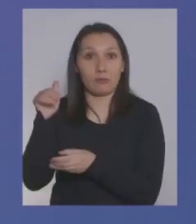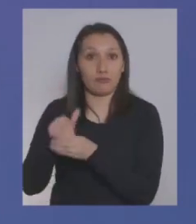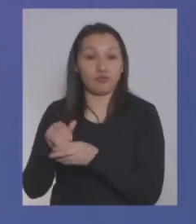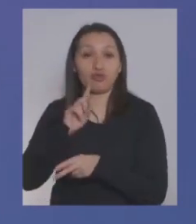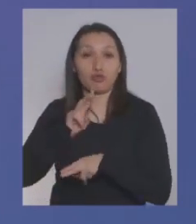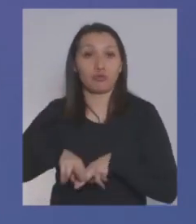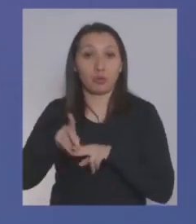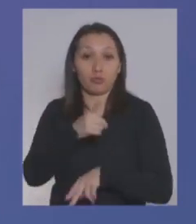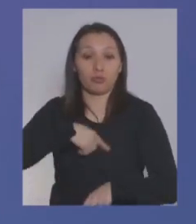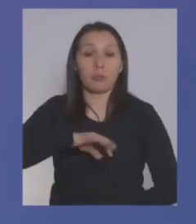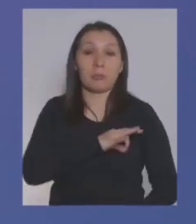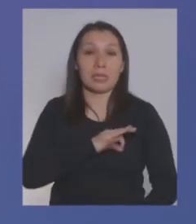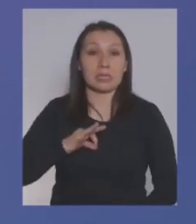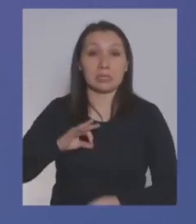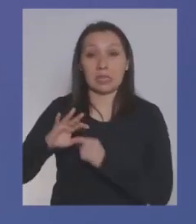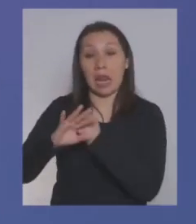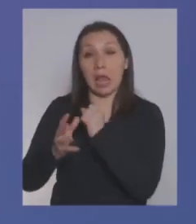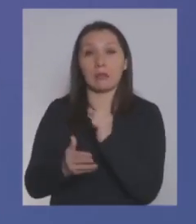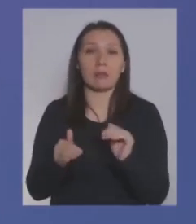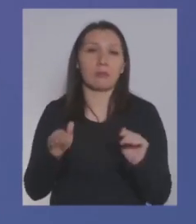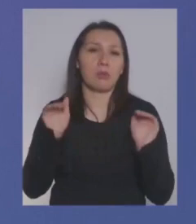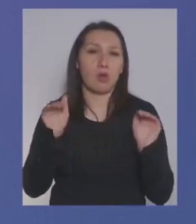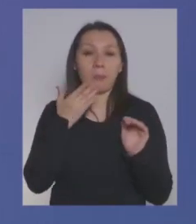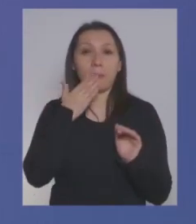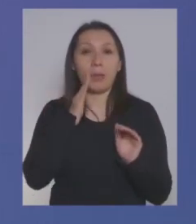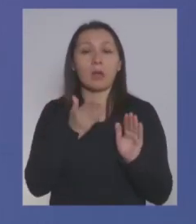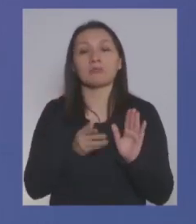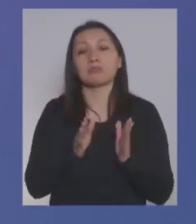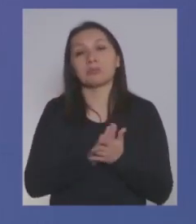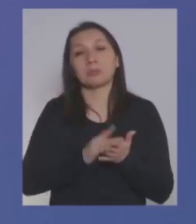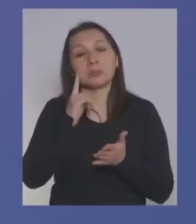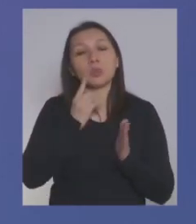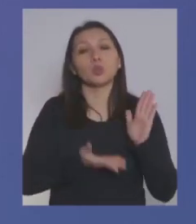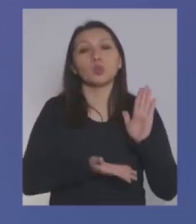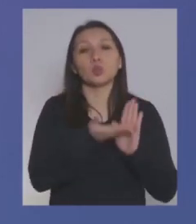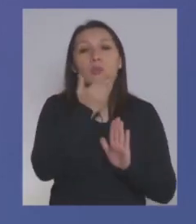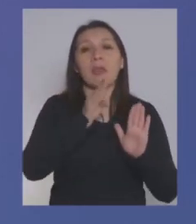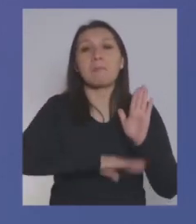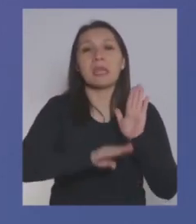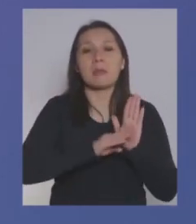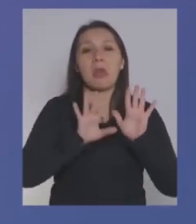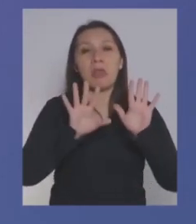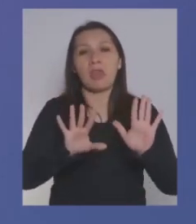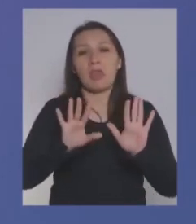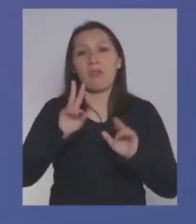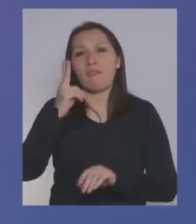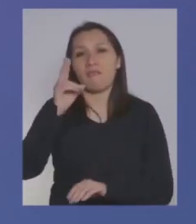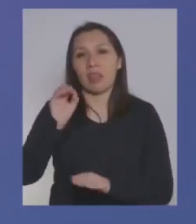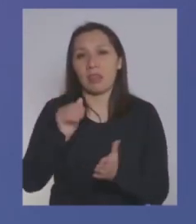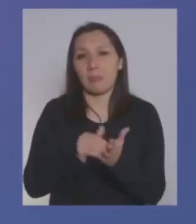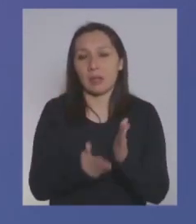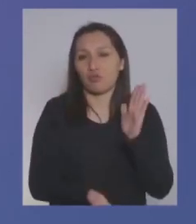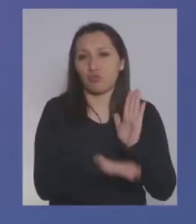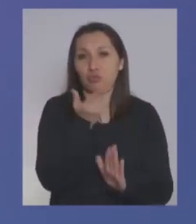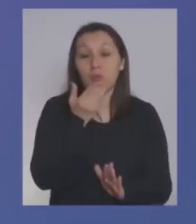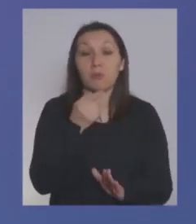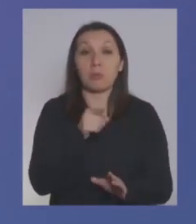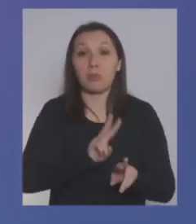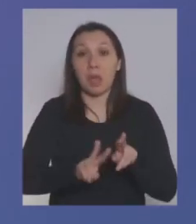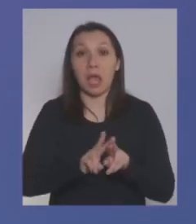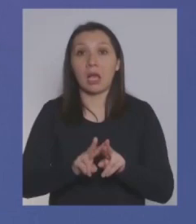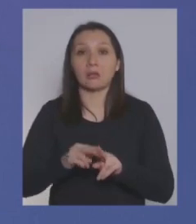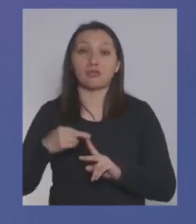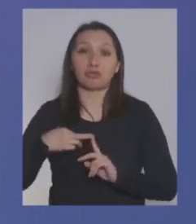nosotros como Ministerio de Hacienda no habría nada más cómodo que subir el salario mínimo 10, 20 mil pesos ¿saben por qué? porque al hacer eso